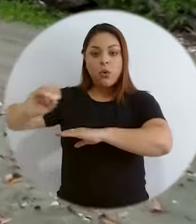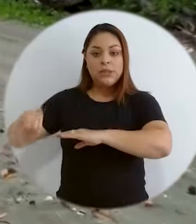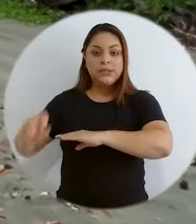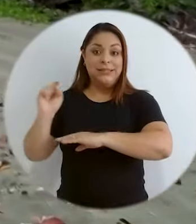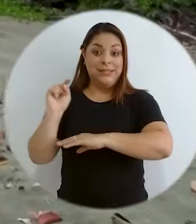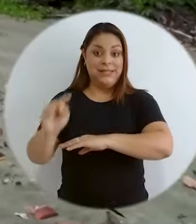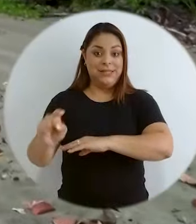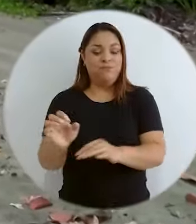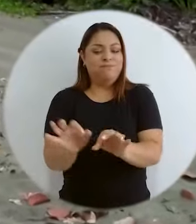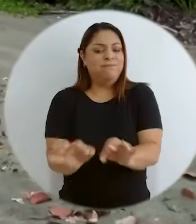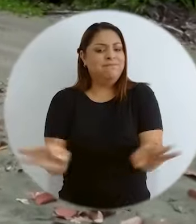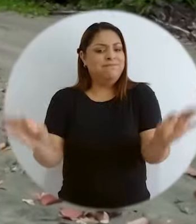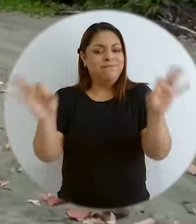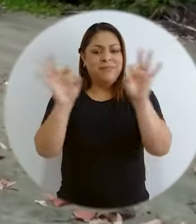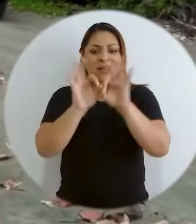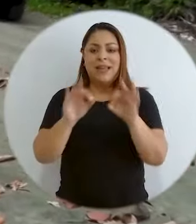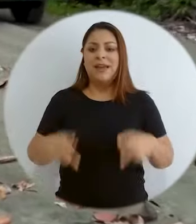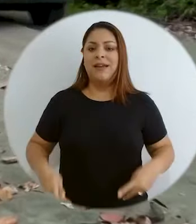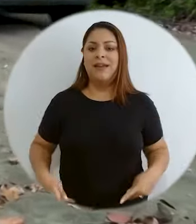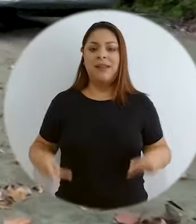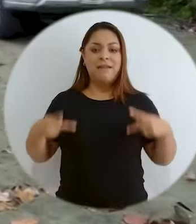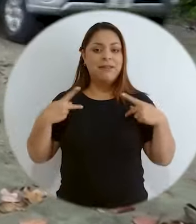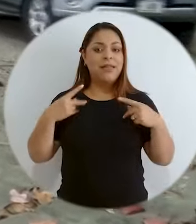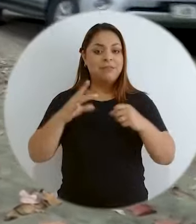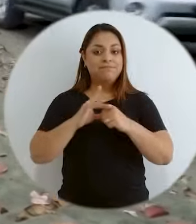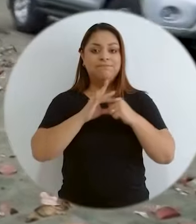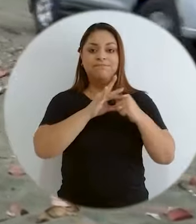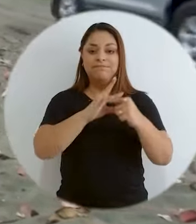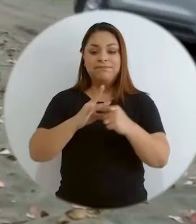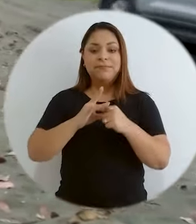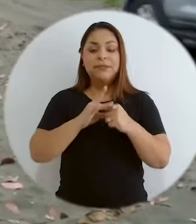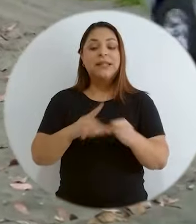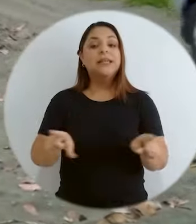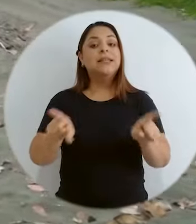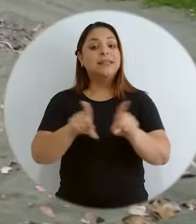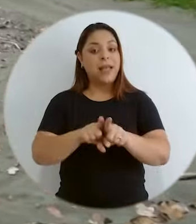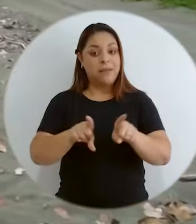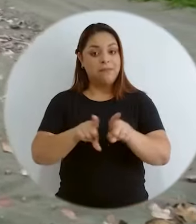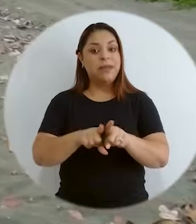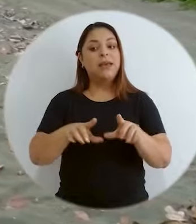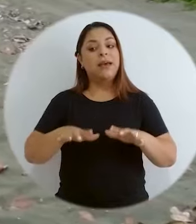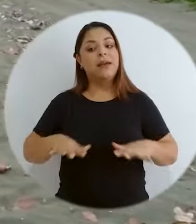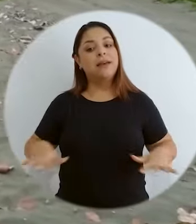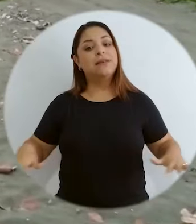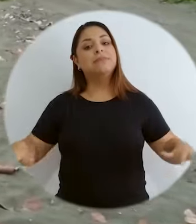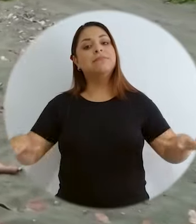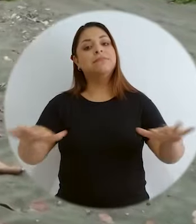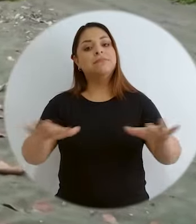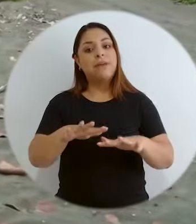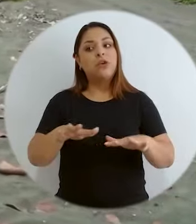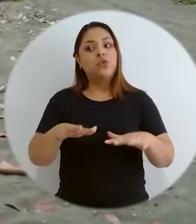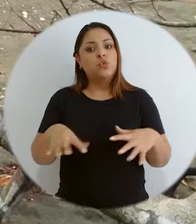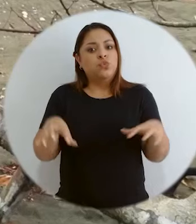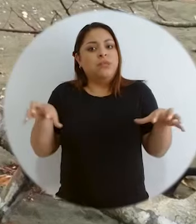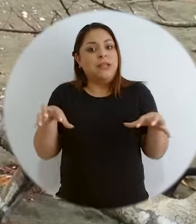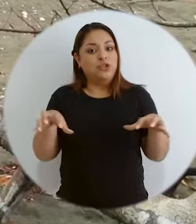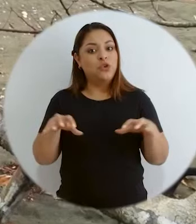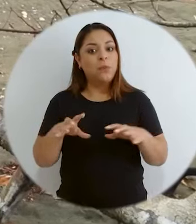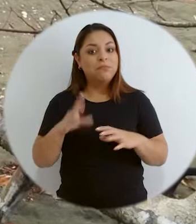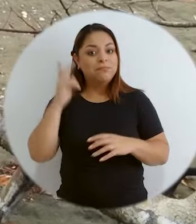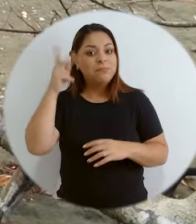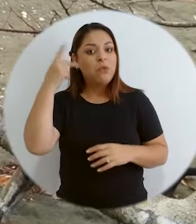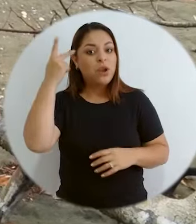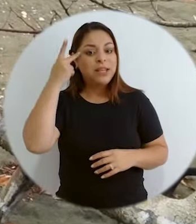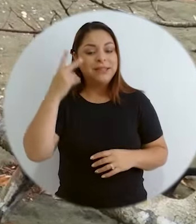y océanos son elementos fundamentales de la vida en el planeta, pero que también son espacios de